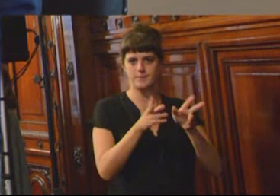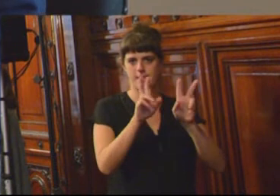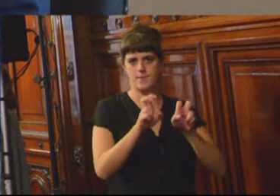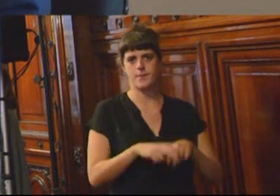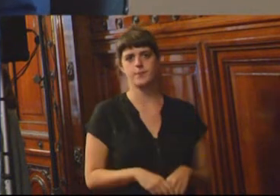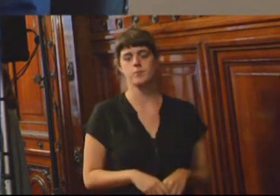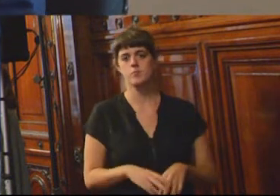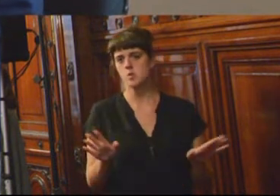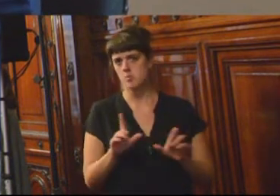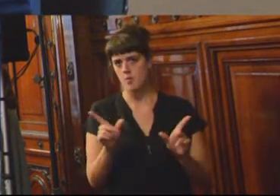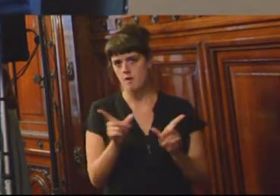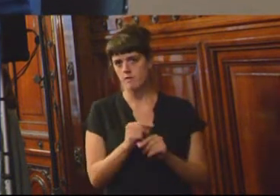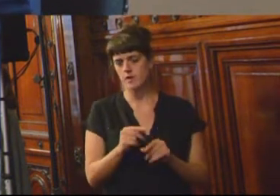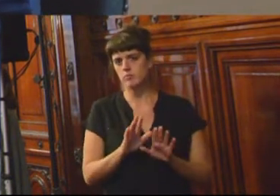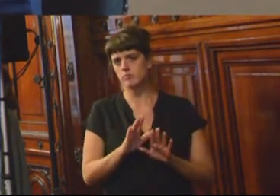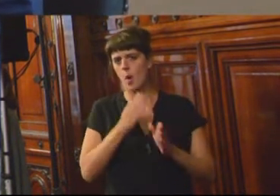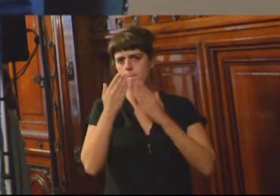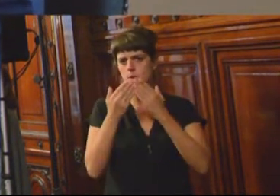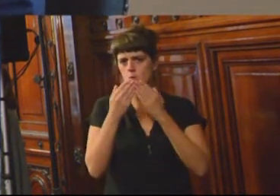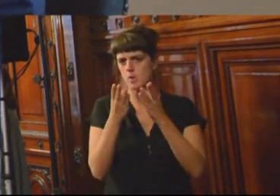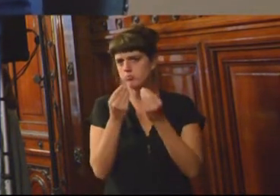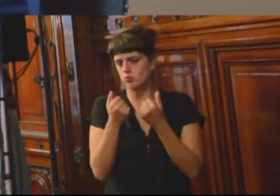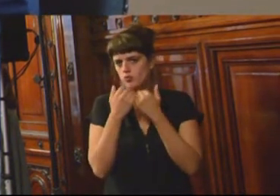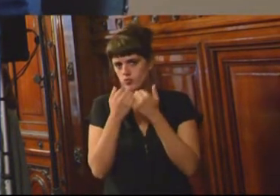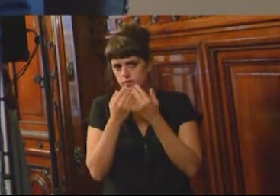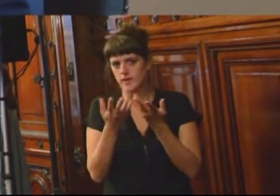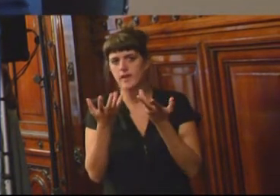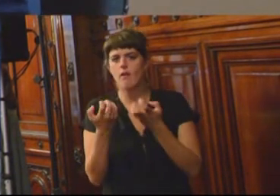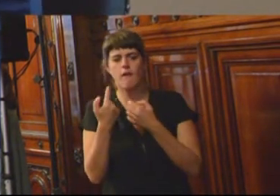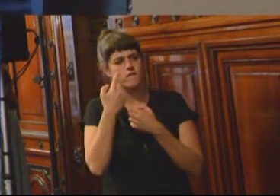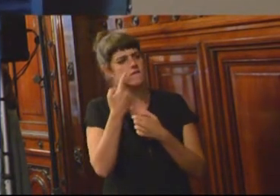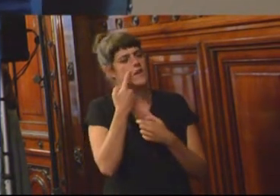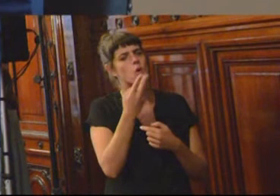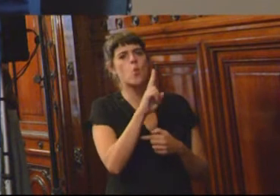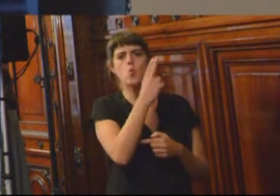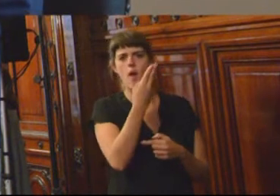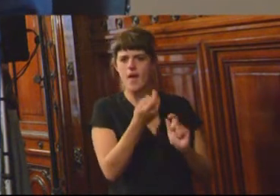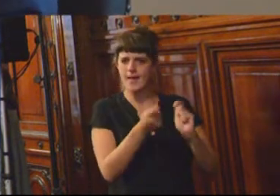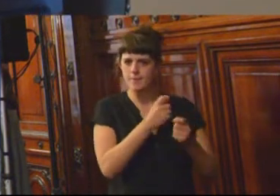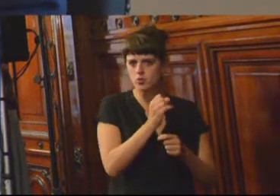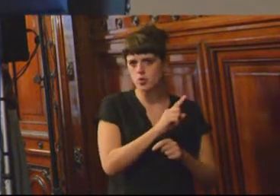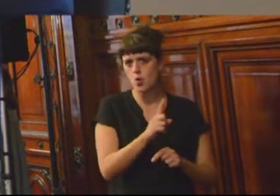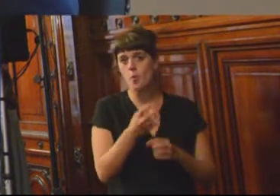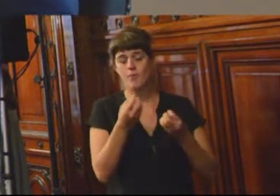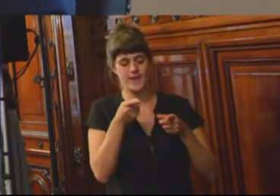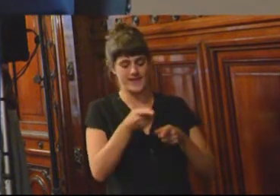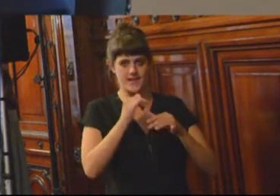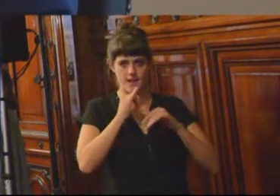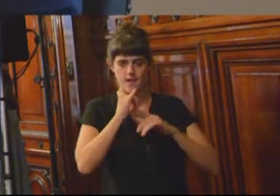no sé si la de Uruguay se ha cambiado por la lógica, hasta porque digo también, en este informe